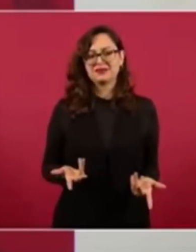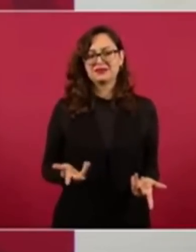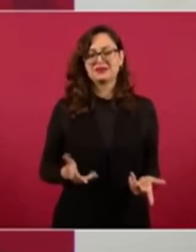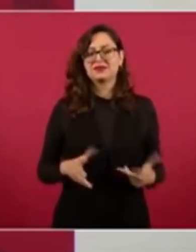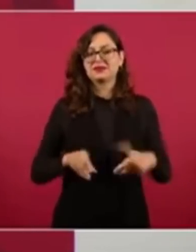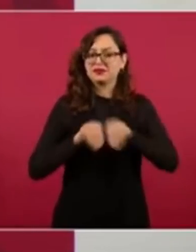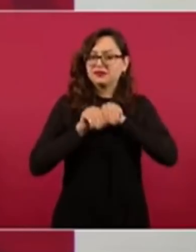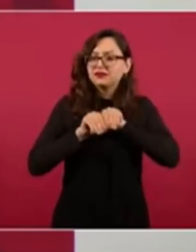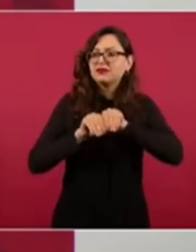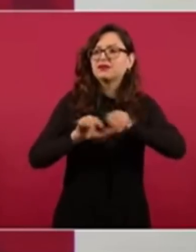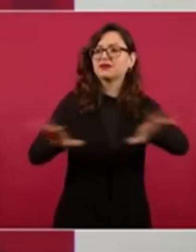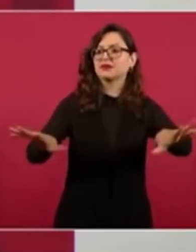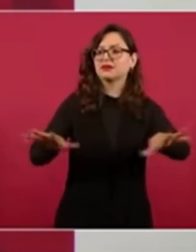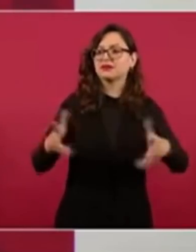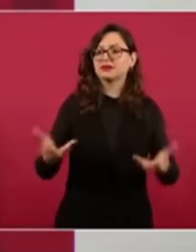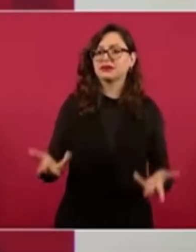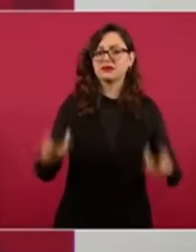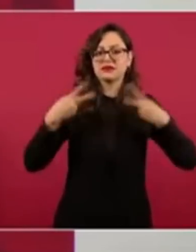jóvenes